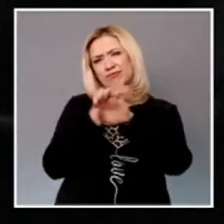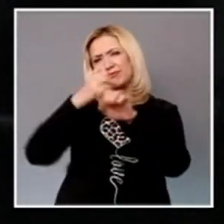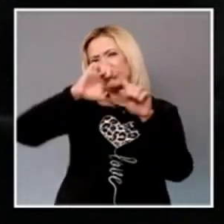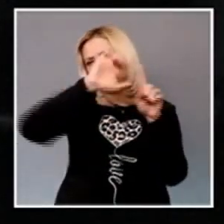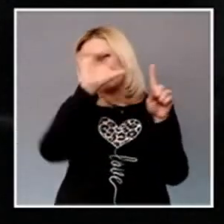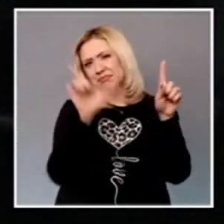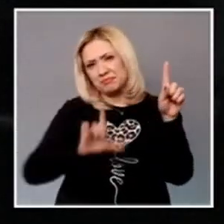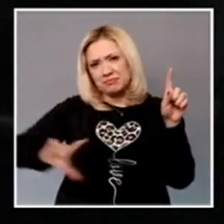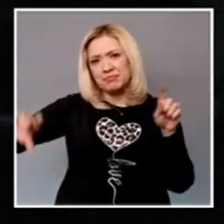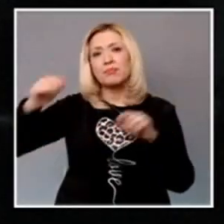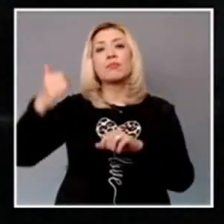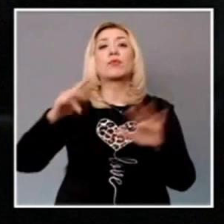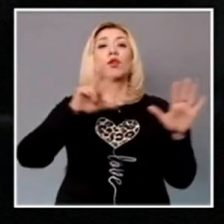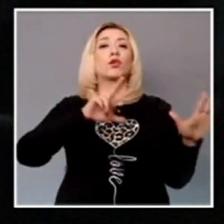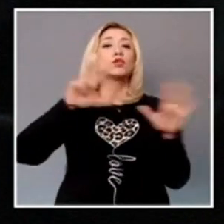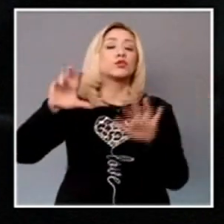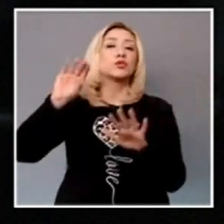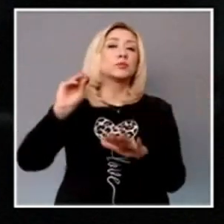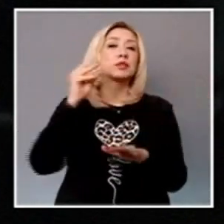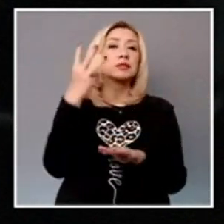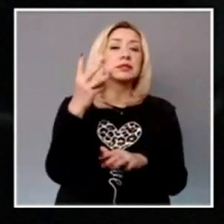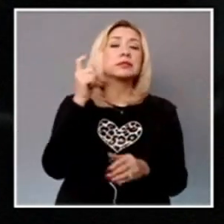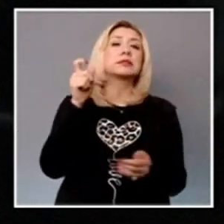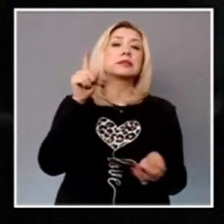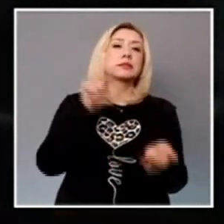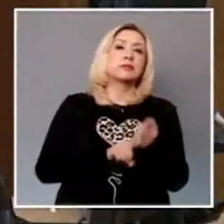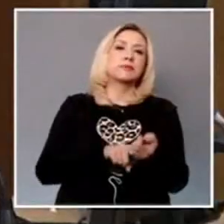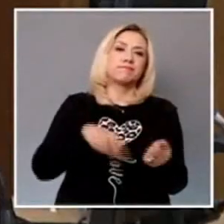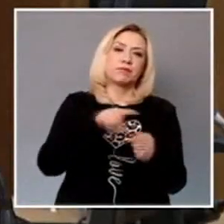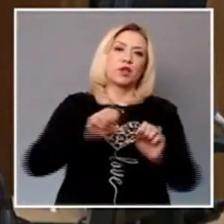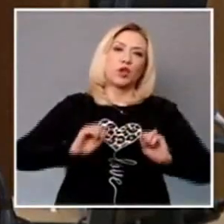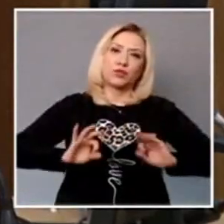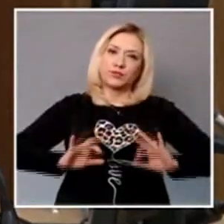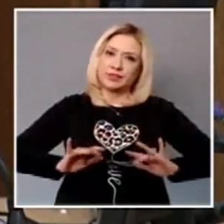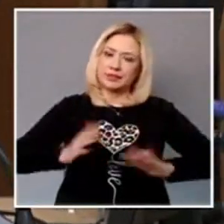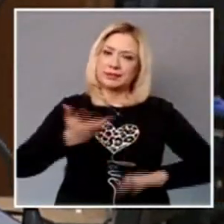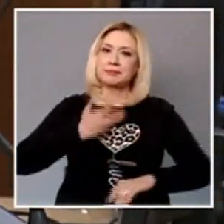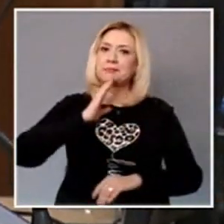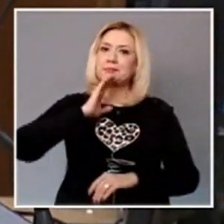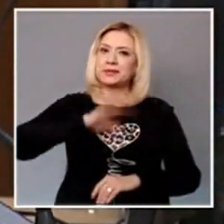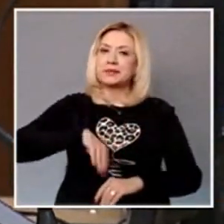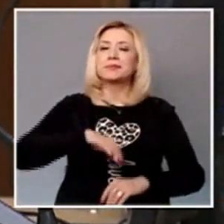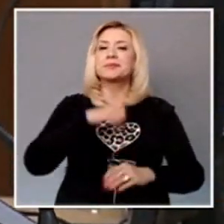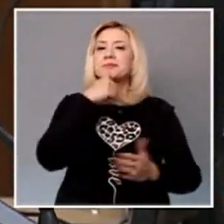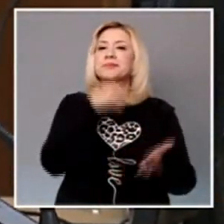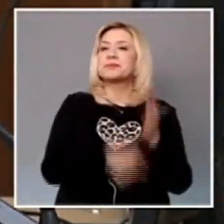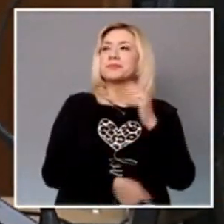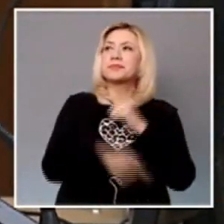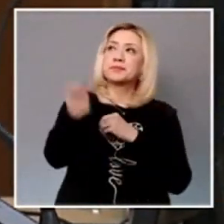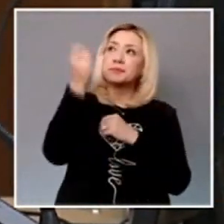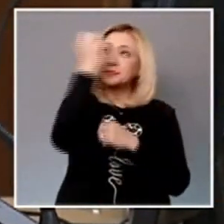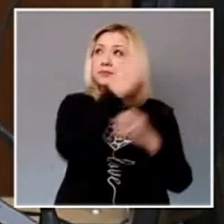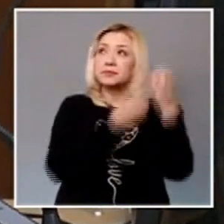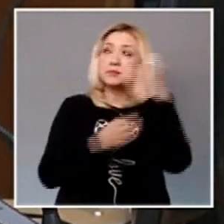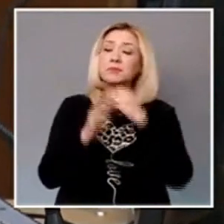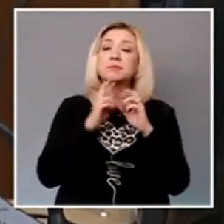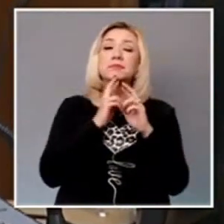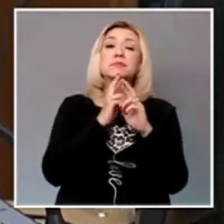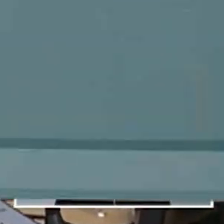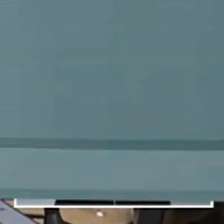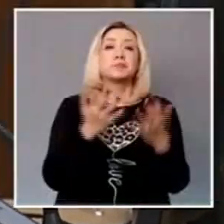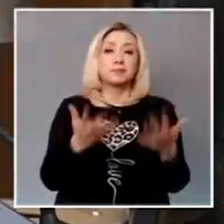quejas contra personal administrativo, las cuales fueron turnadas para su análisis y resolución a los órganos competentes.